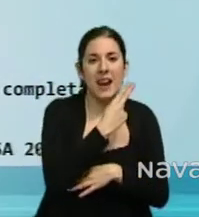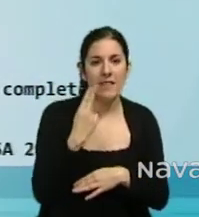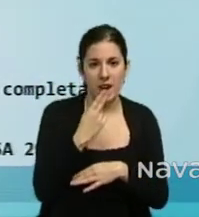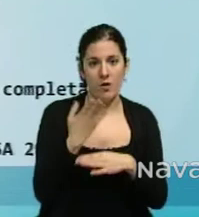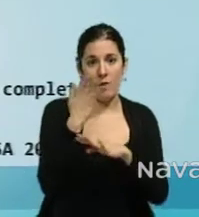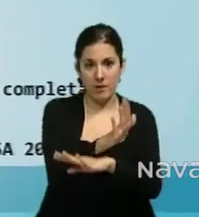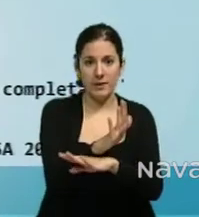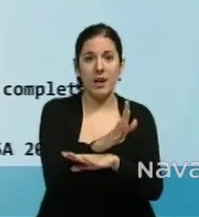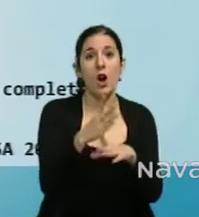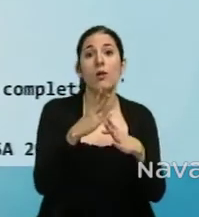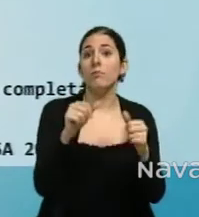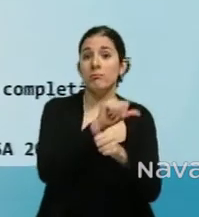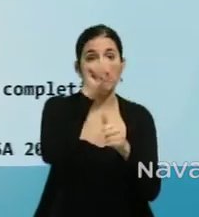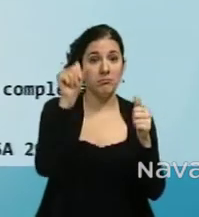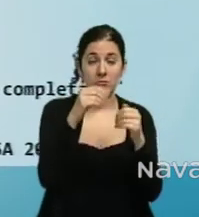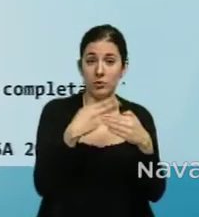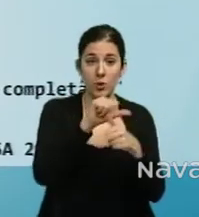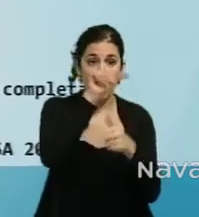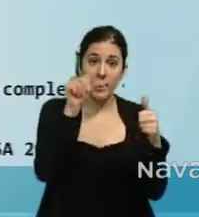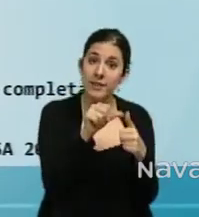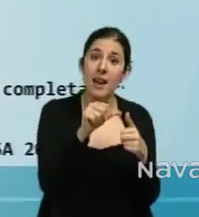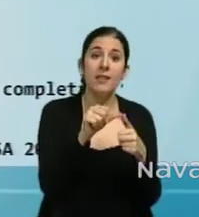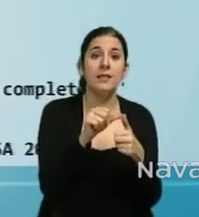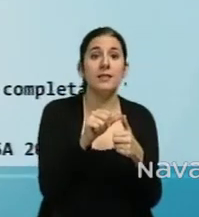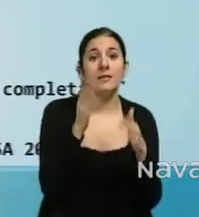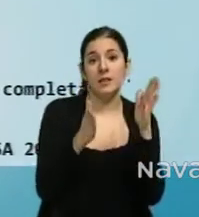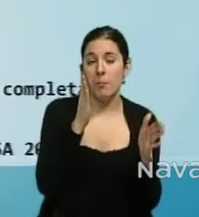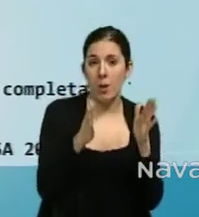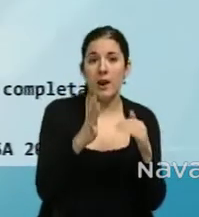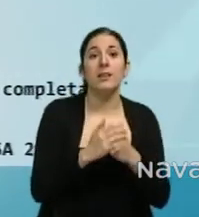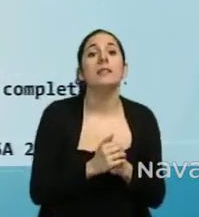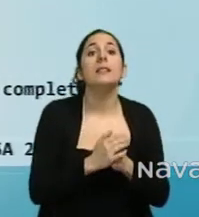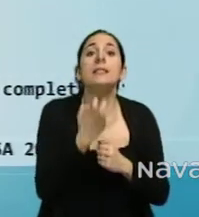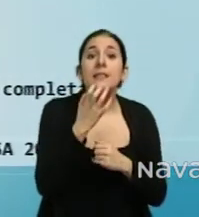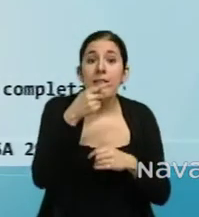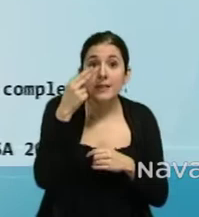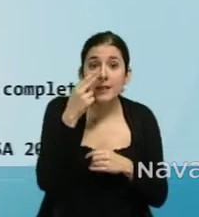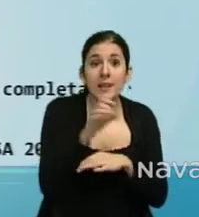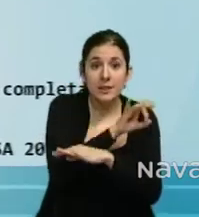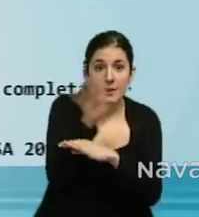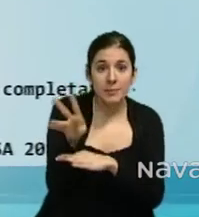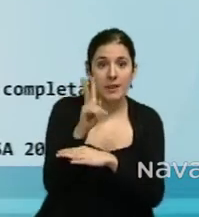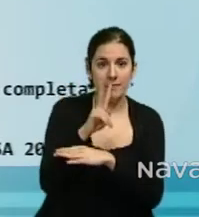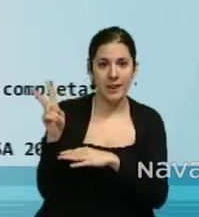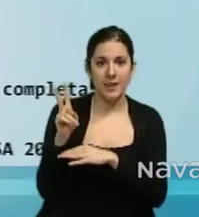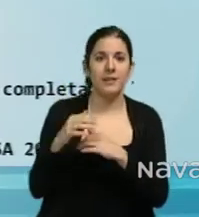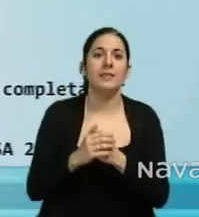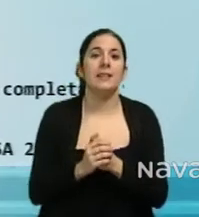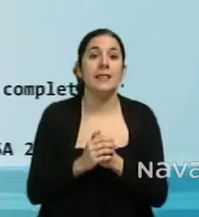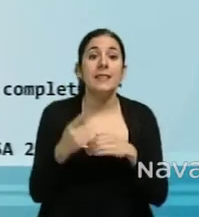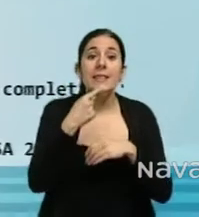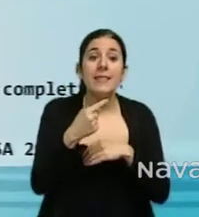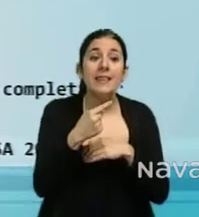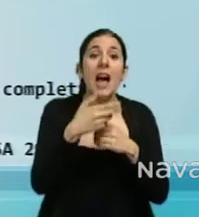jornada completa. Si estás interesado envía tus datos a rrhh arroba cnta.es indicando en el asunto